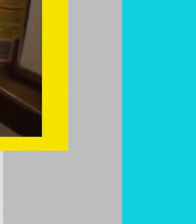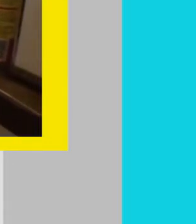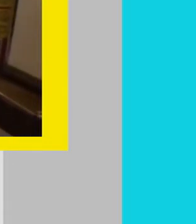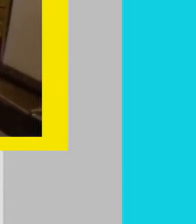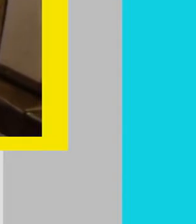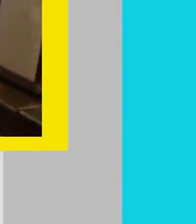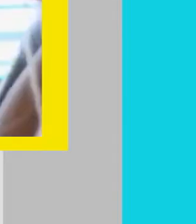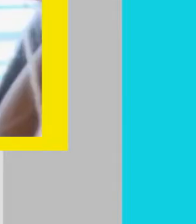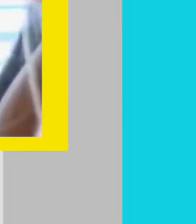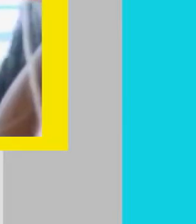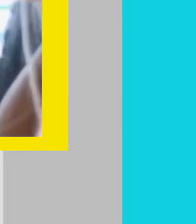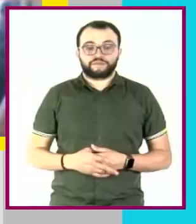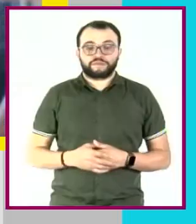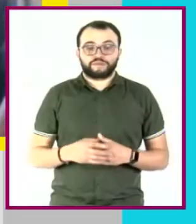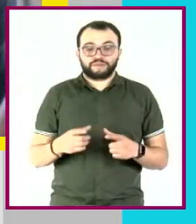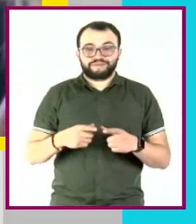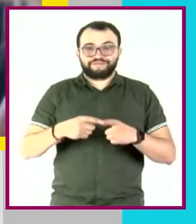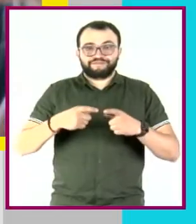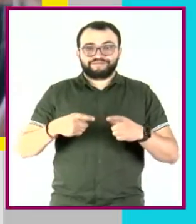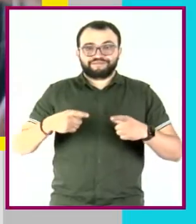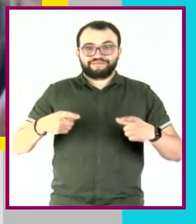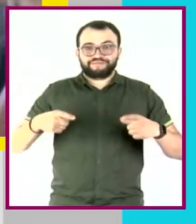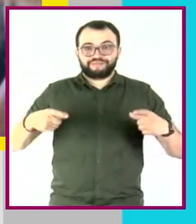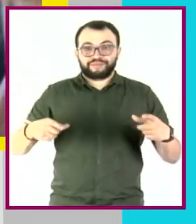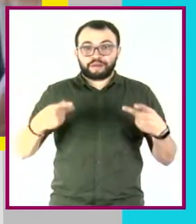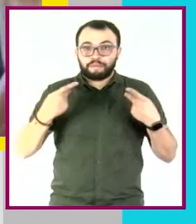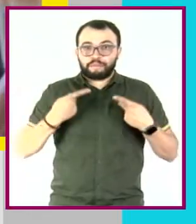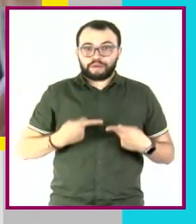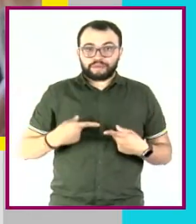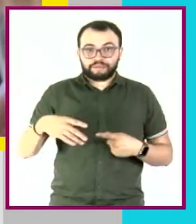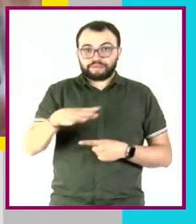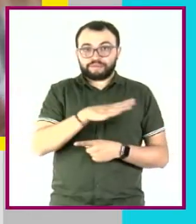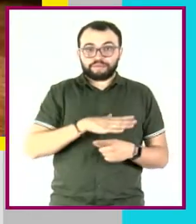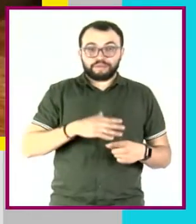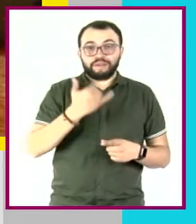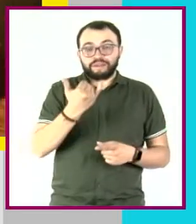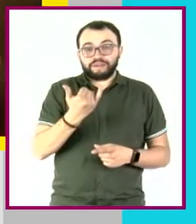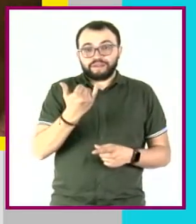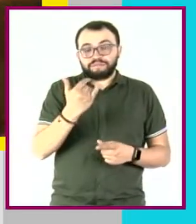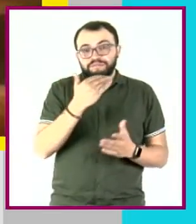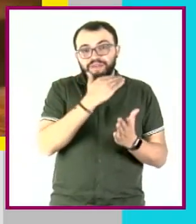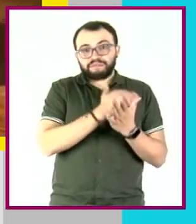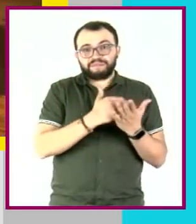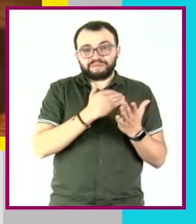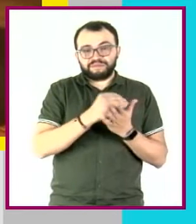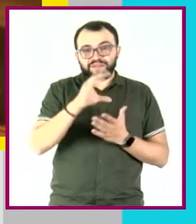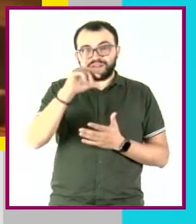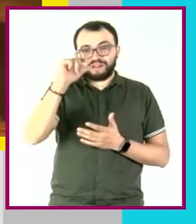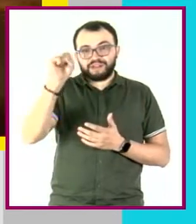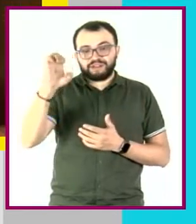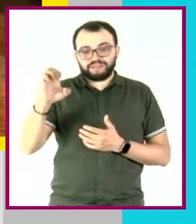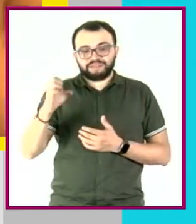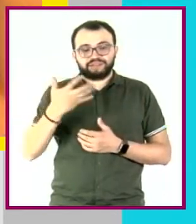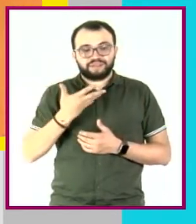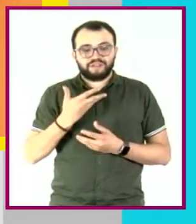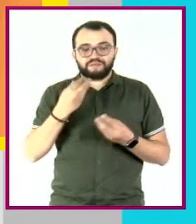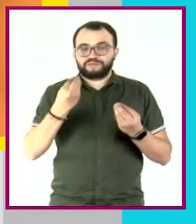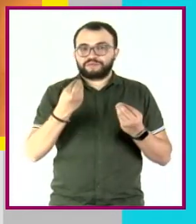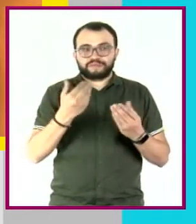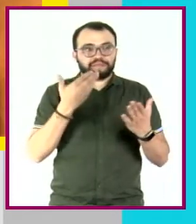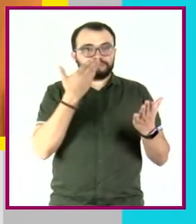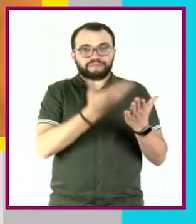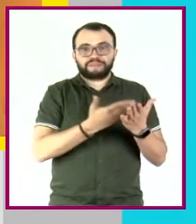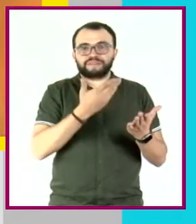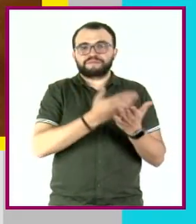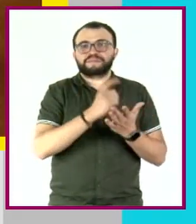El crecimiento demográfico, la urbanización y la clase media en aumento están contribuyendo a una creciente demanda mundial, de